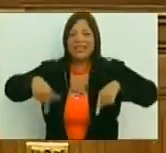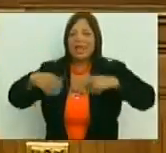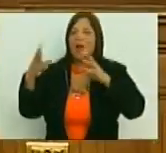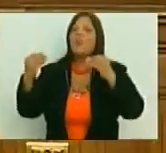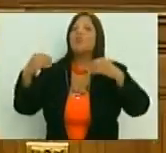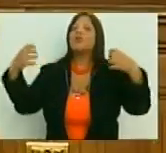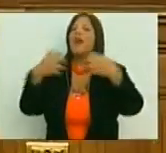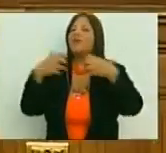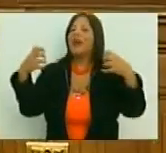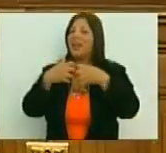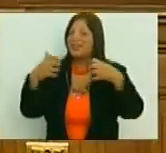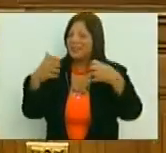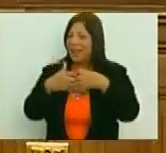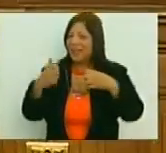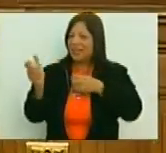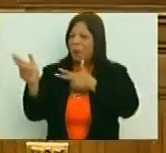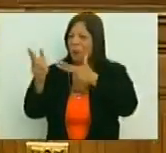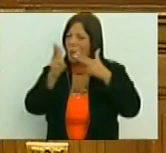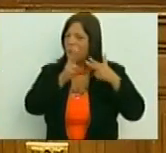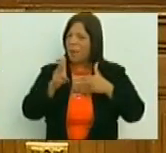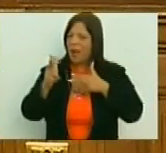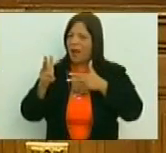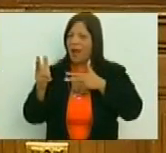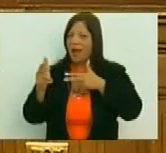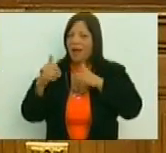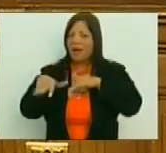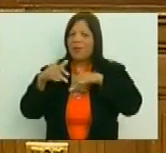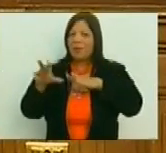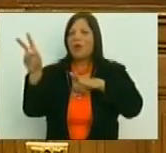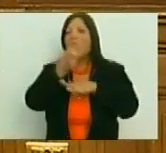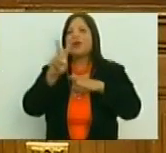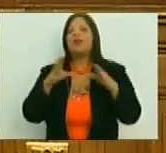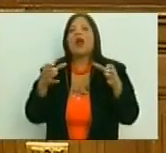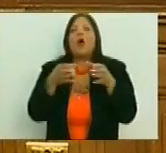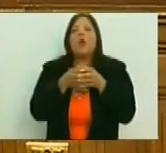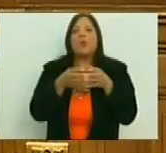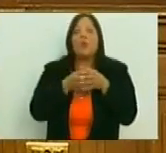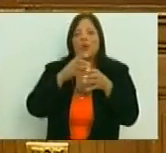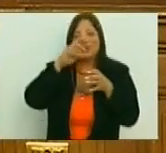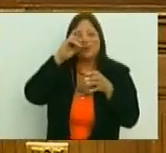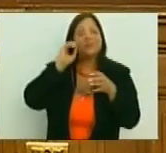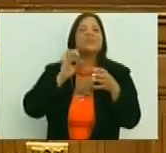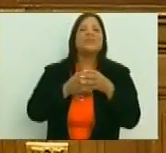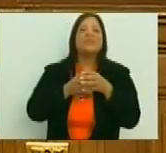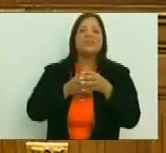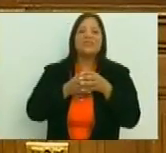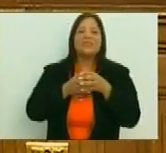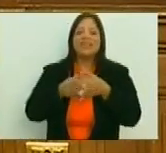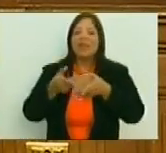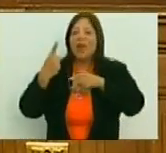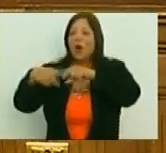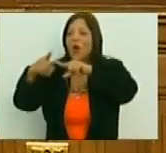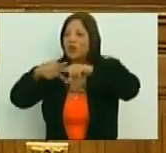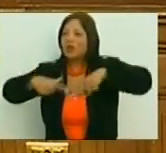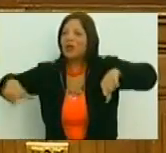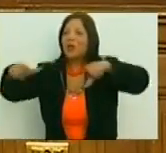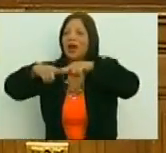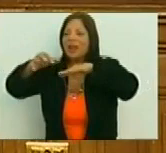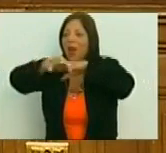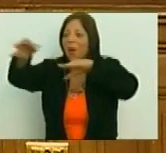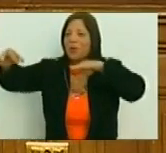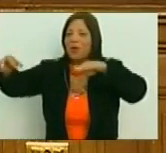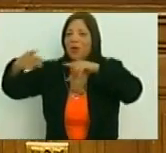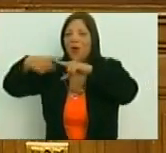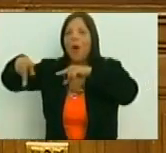varias batallas a tropas organizadas por venezolanos en la fragosa y estéril provincia de